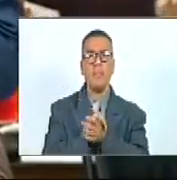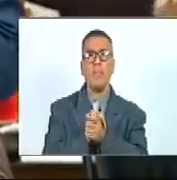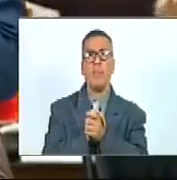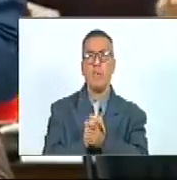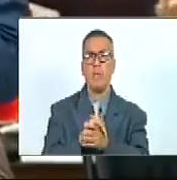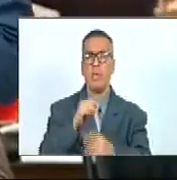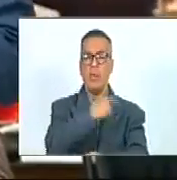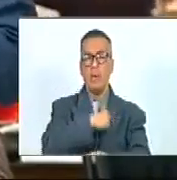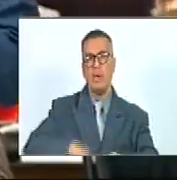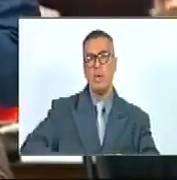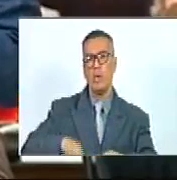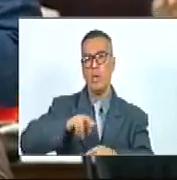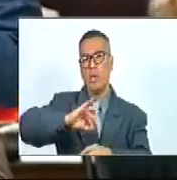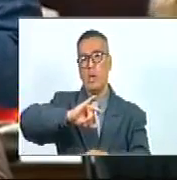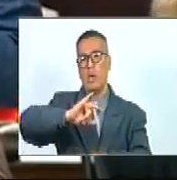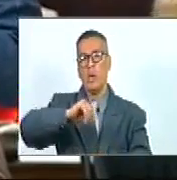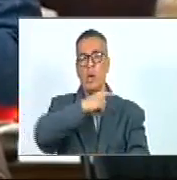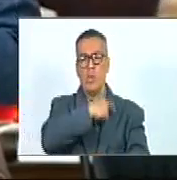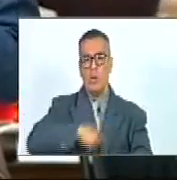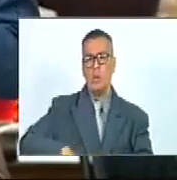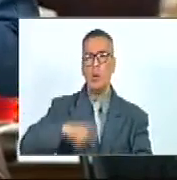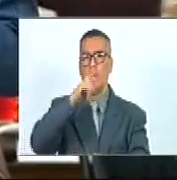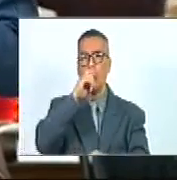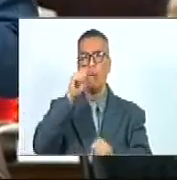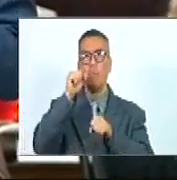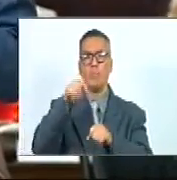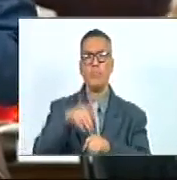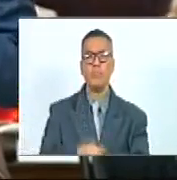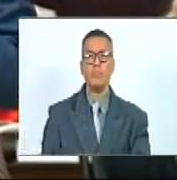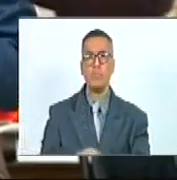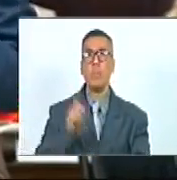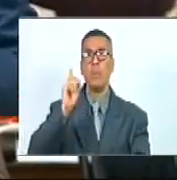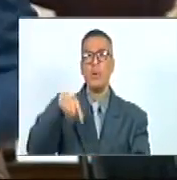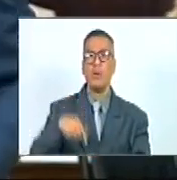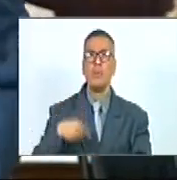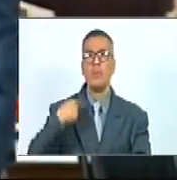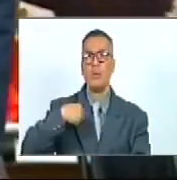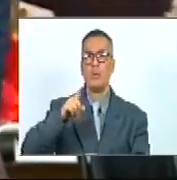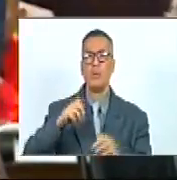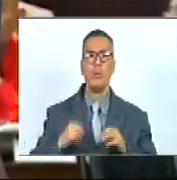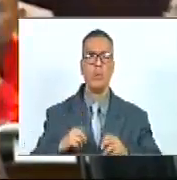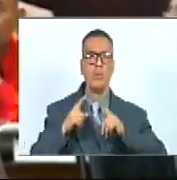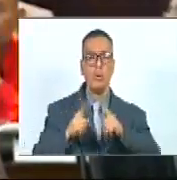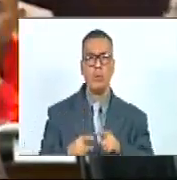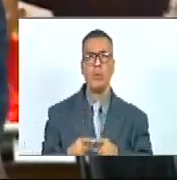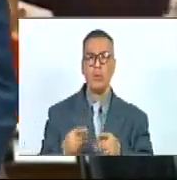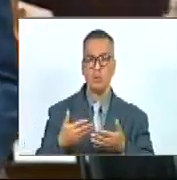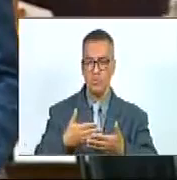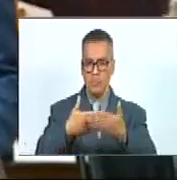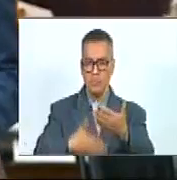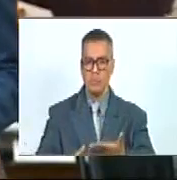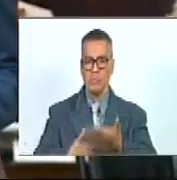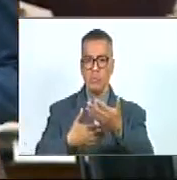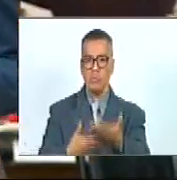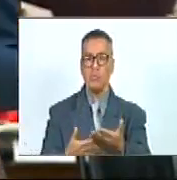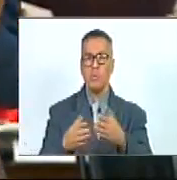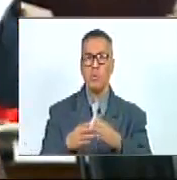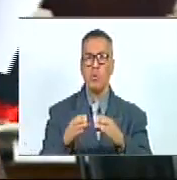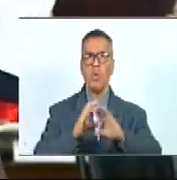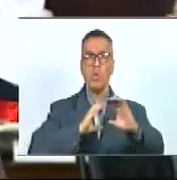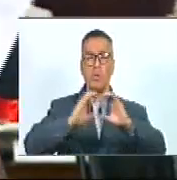presidente Nicolás Maduro Moro además tuvimos la oportunidad de consignar una